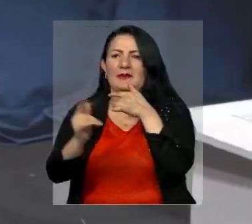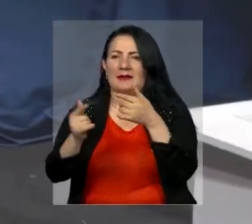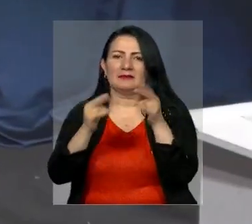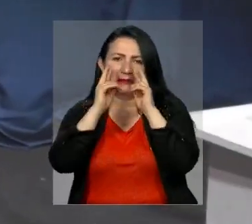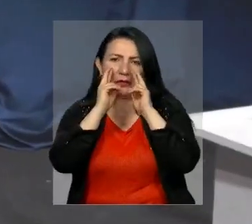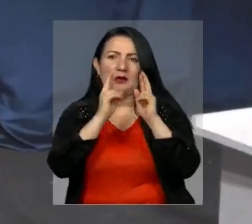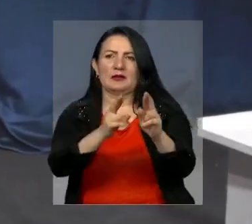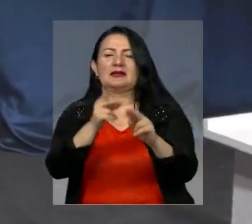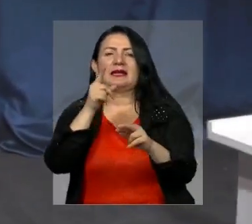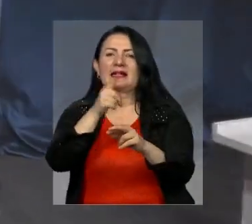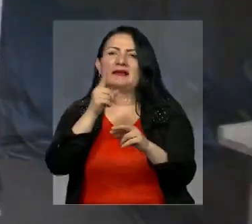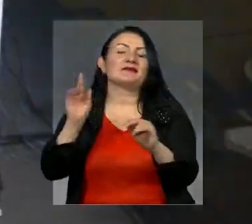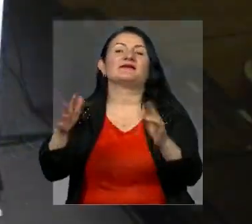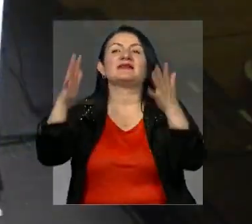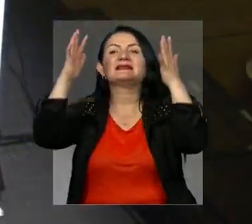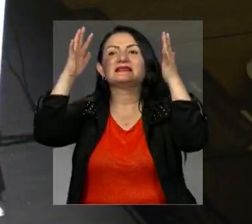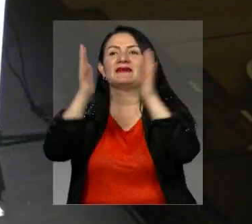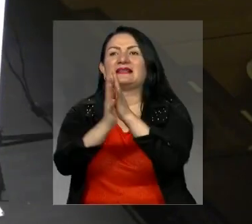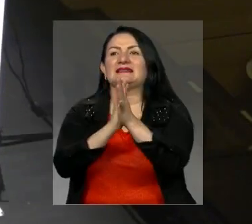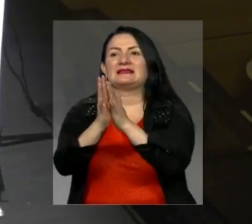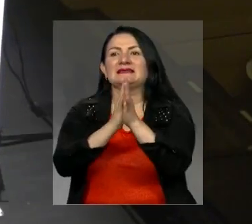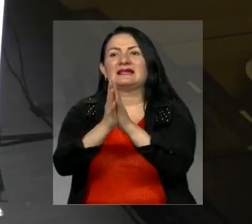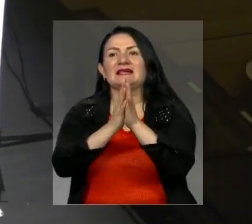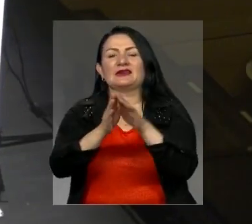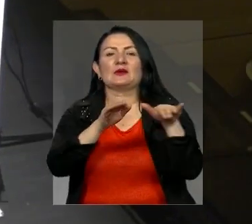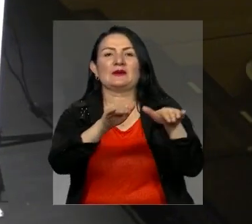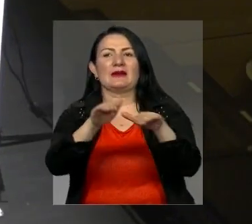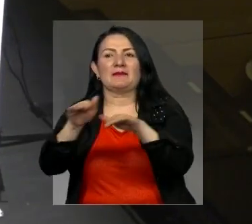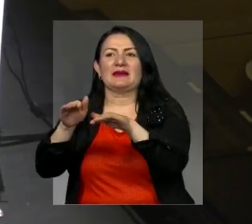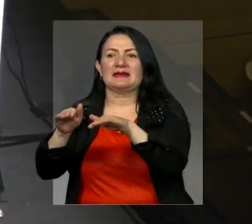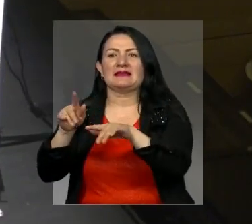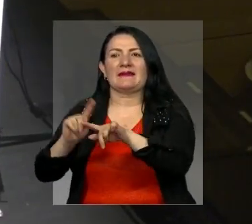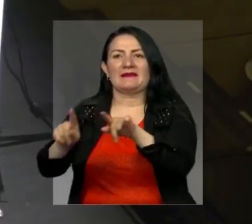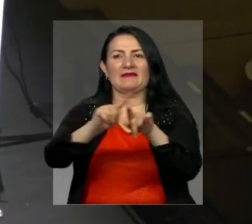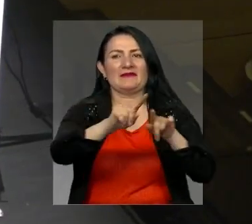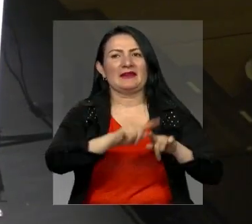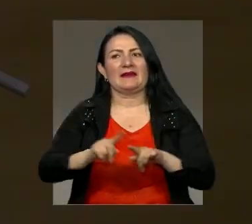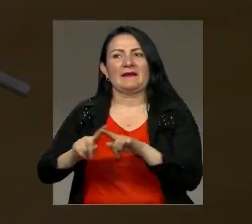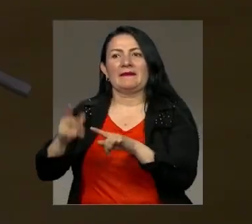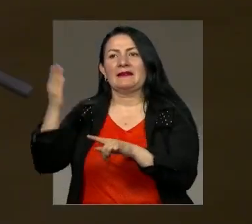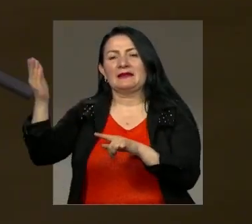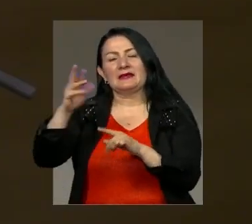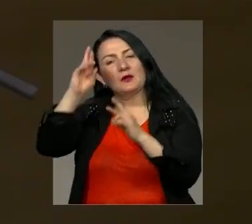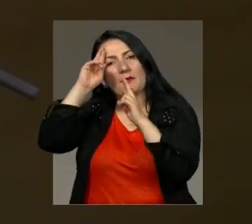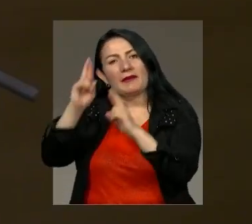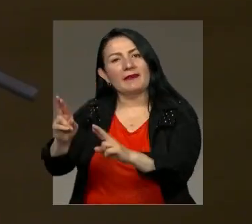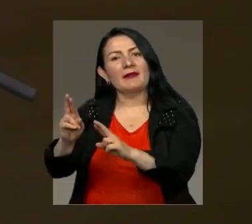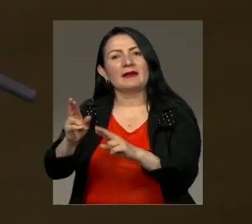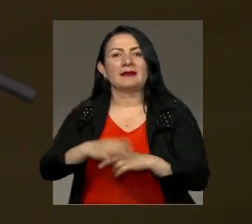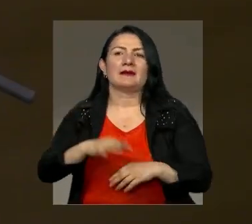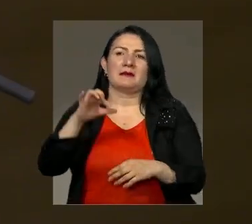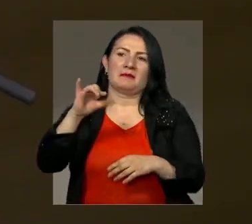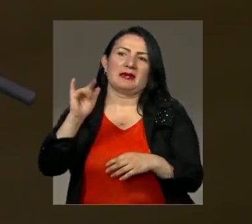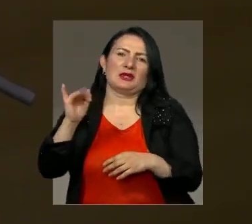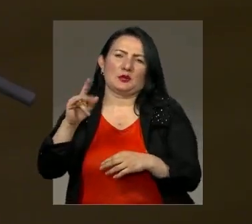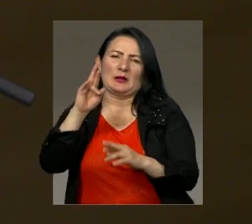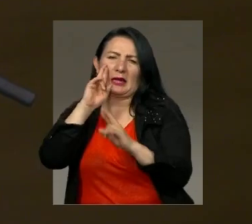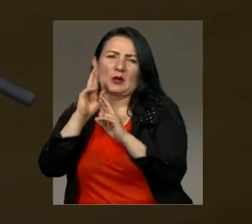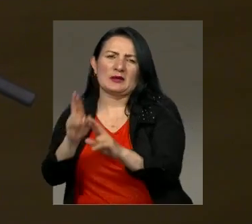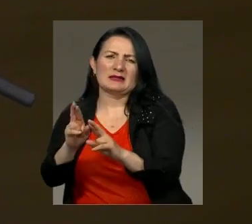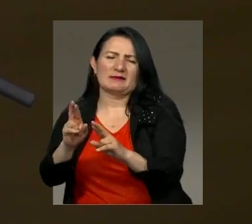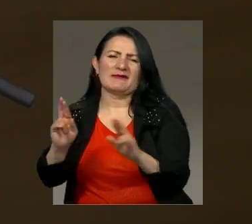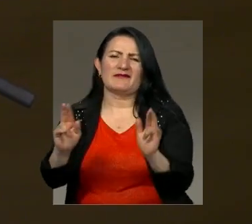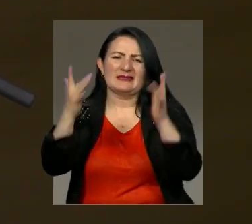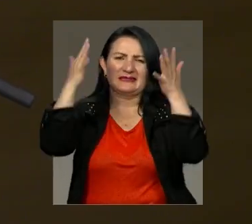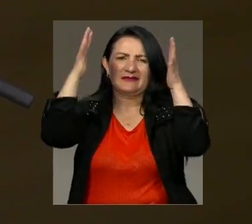demostrar por qué el Festival Centro representa a los sonidos de la diferencia. Este merecido homenaje a Paíto es también un reconocimiento para